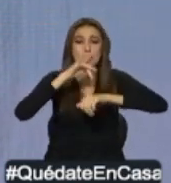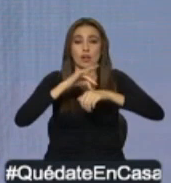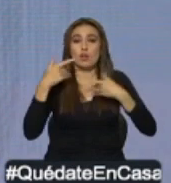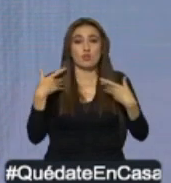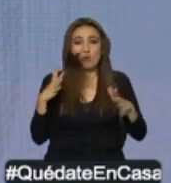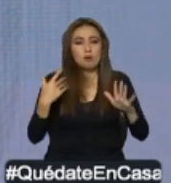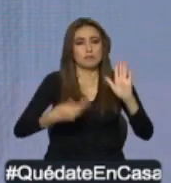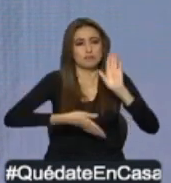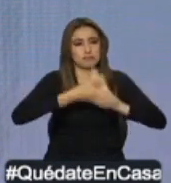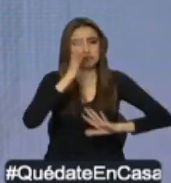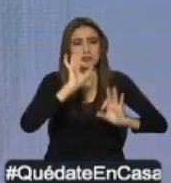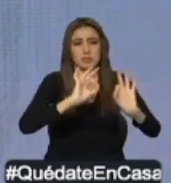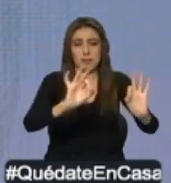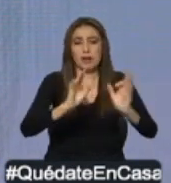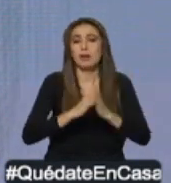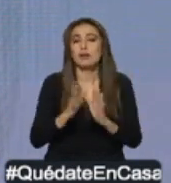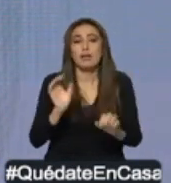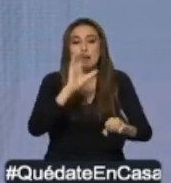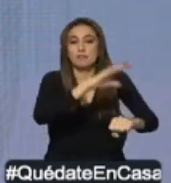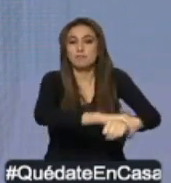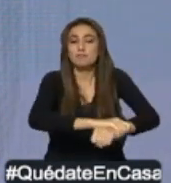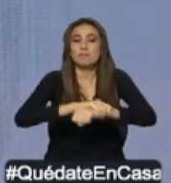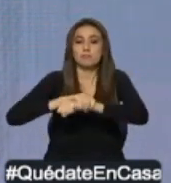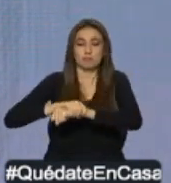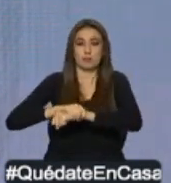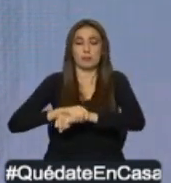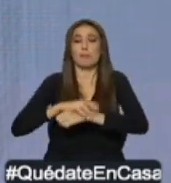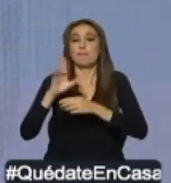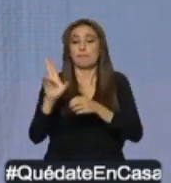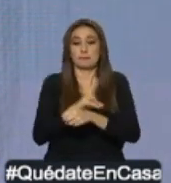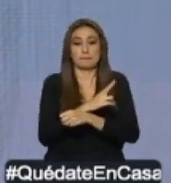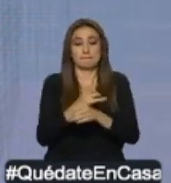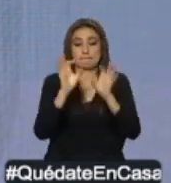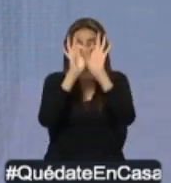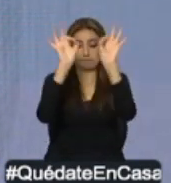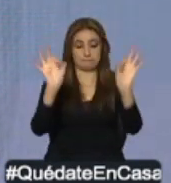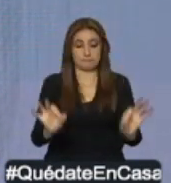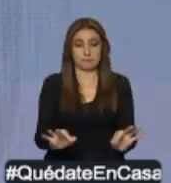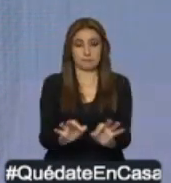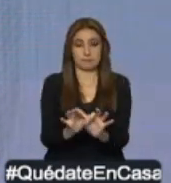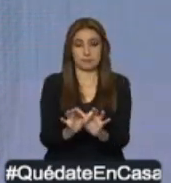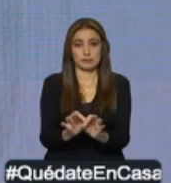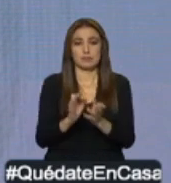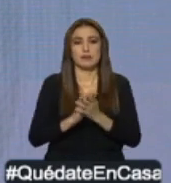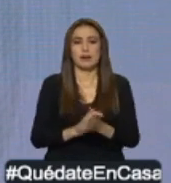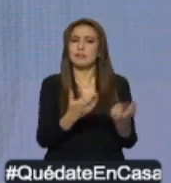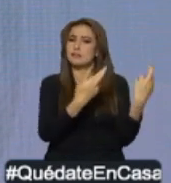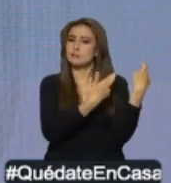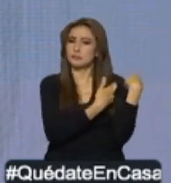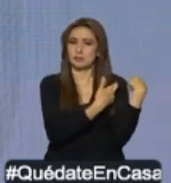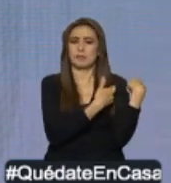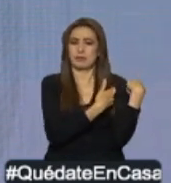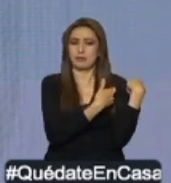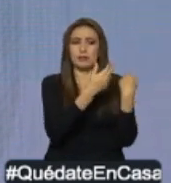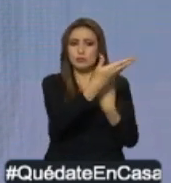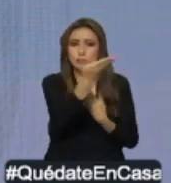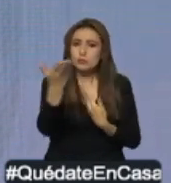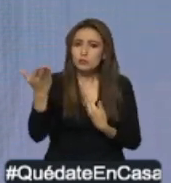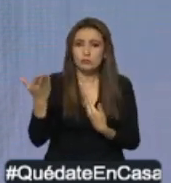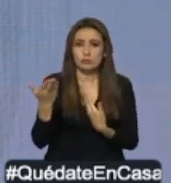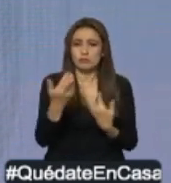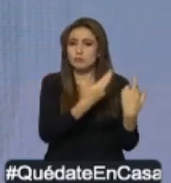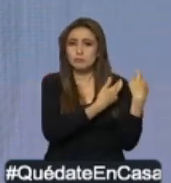Violen la restricción de circulación y den un mal uso al salvoconducto. Actuemos con responsabilidad, queridos ecuatorianos.